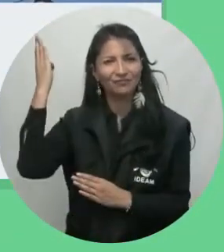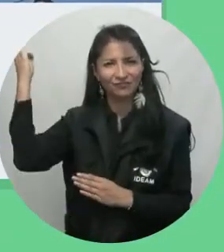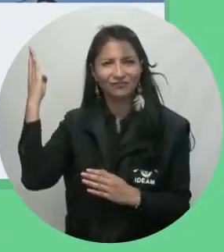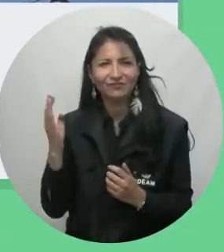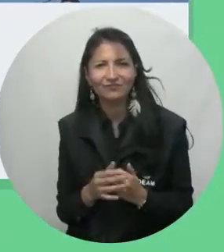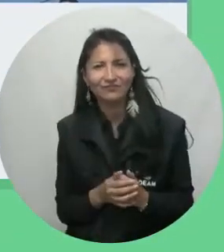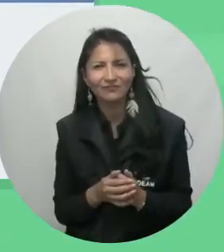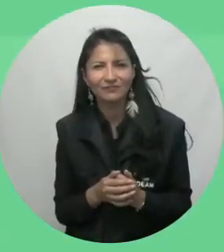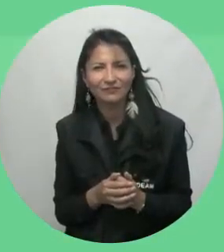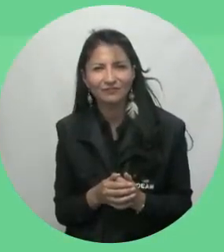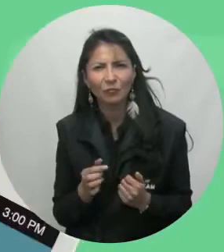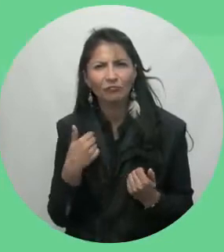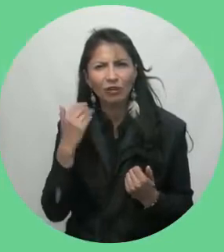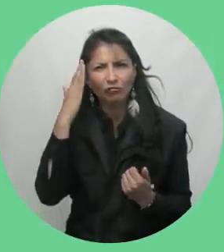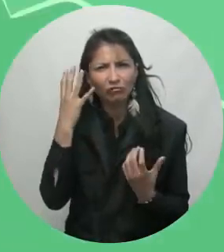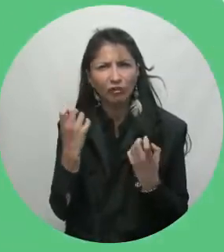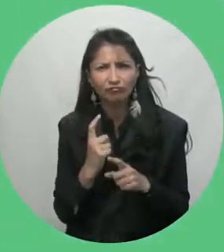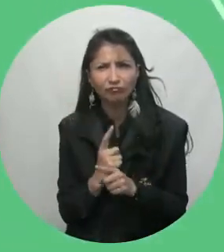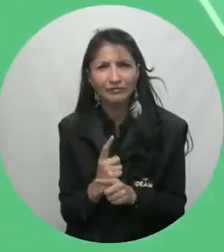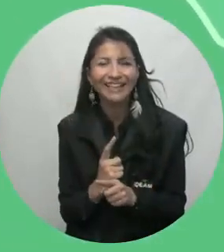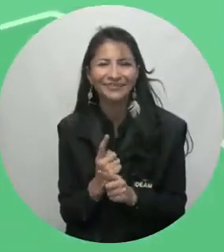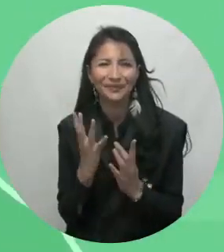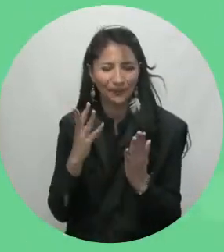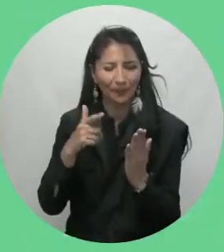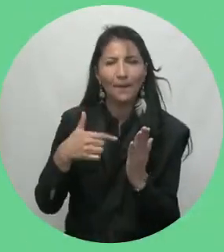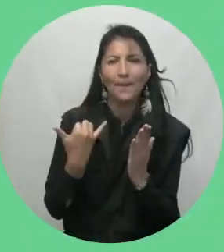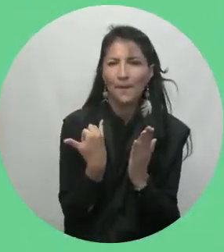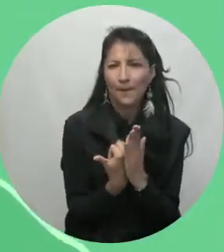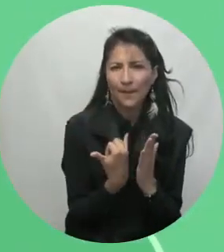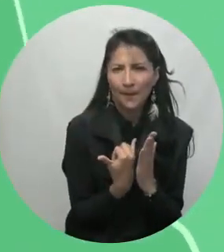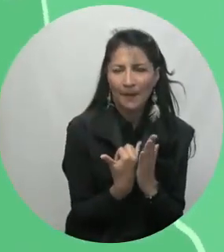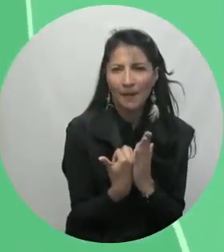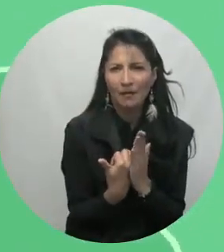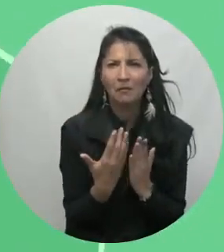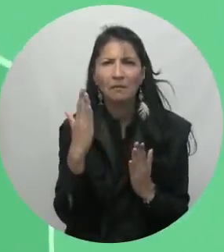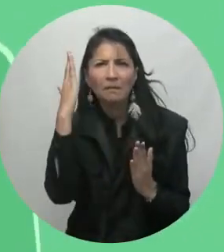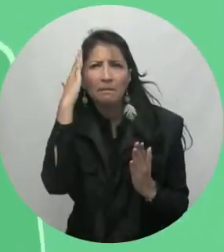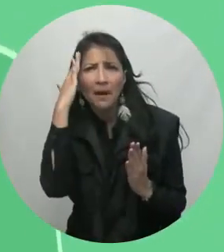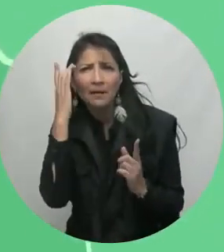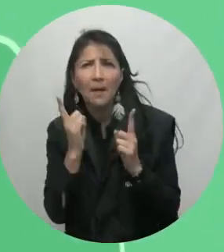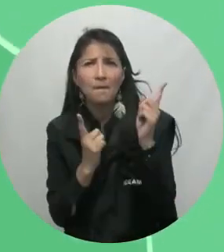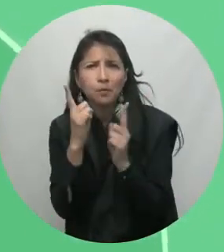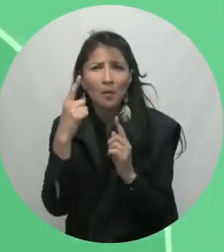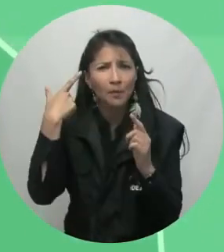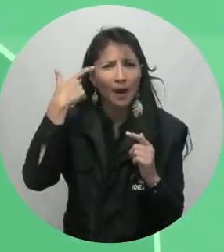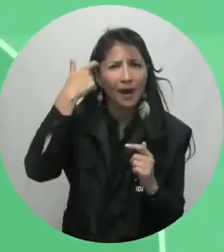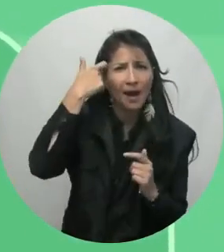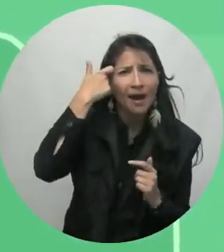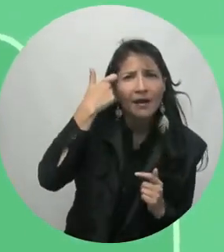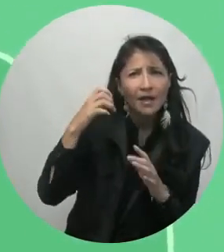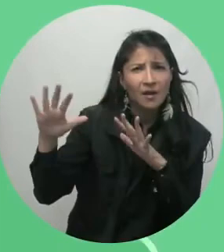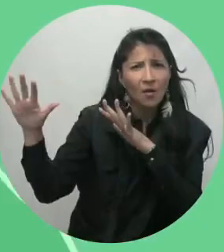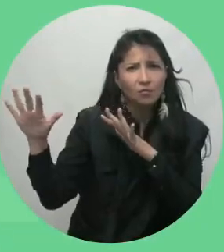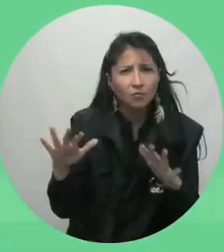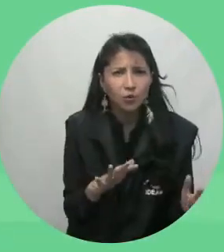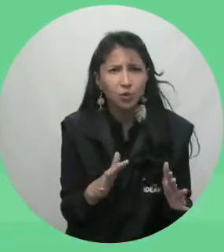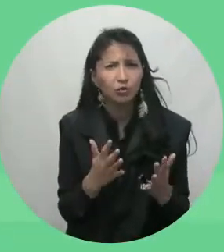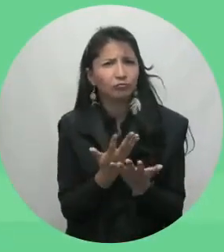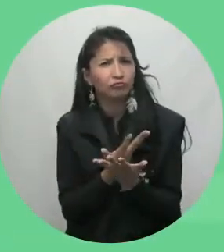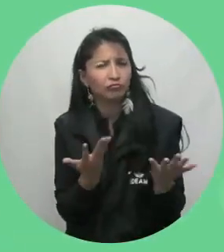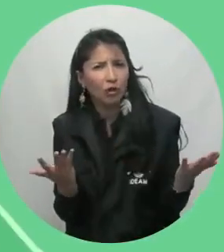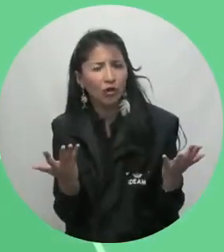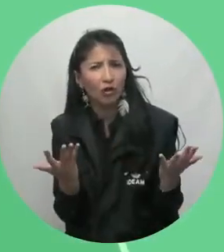.gov.co Y para estar informado al instante, descarga nuestra aplicación Mi Pronóstico desde Google Play o App Store.